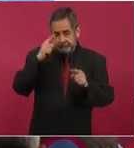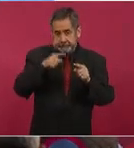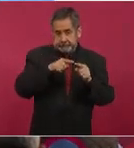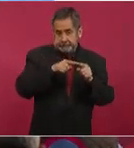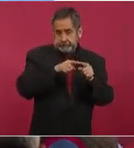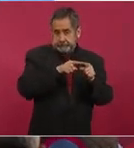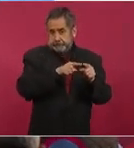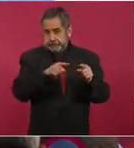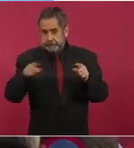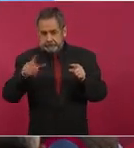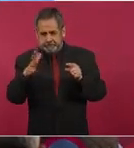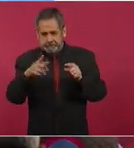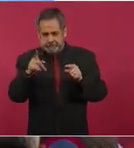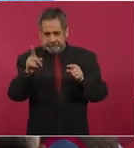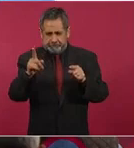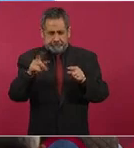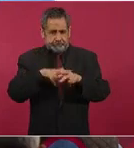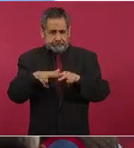acá